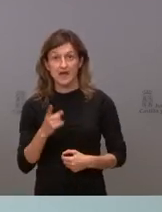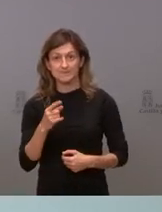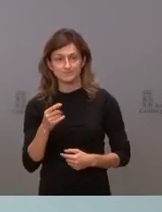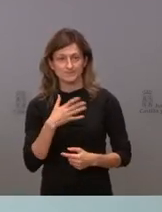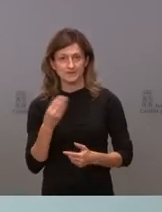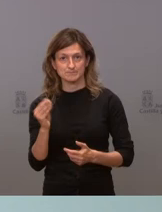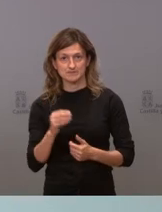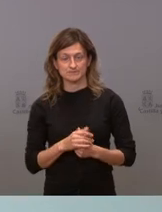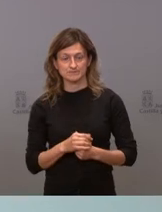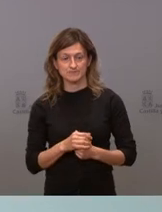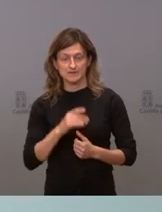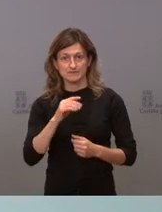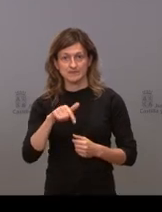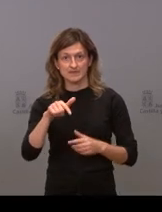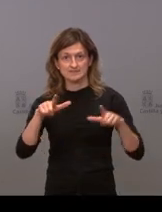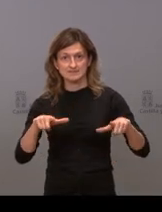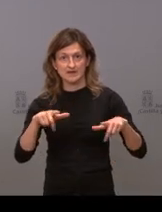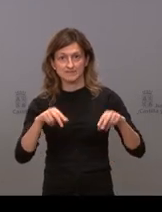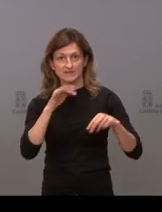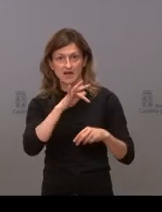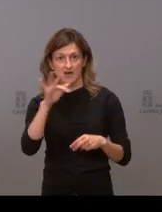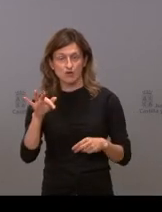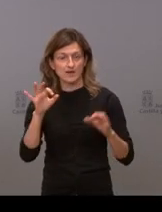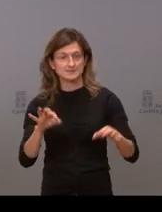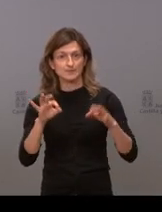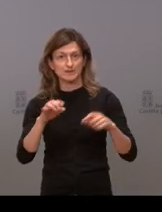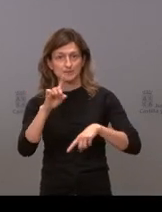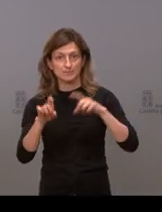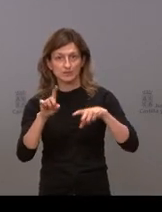cuando finalizan las preguntas en la sala damos paso siempre a